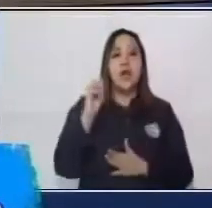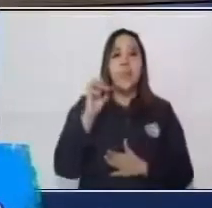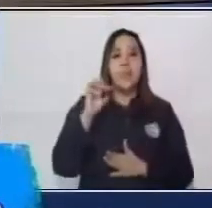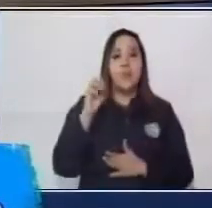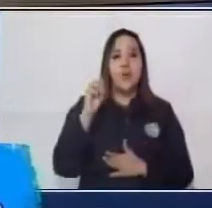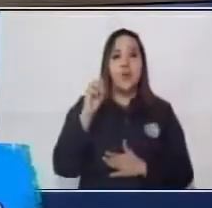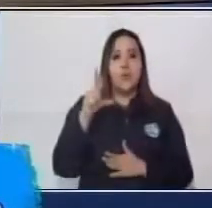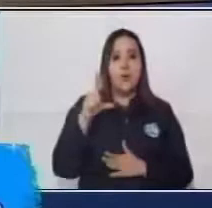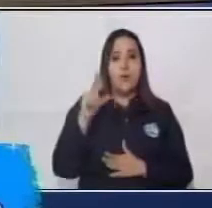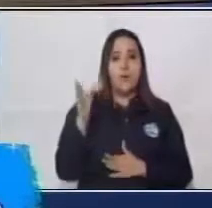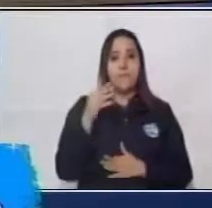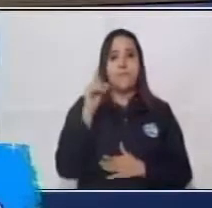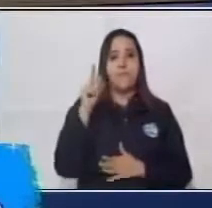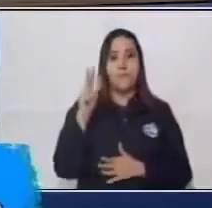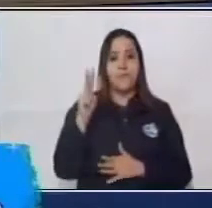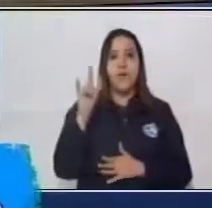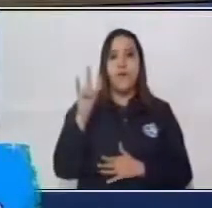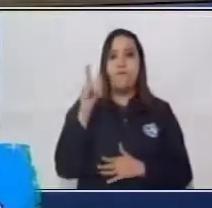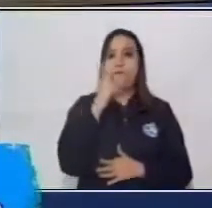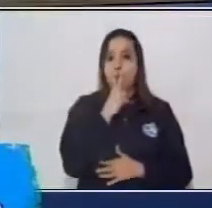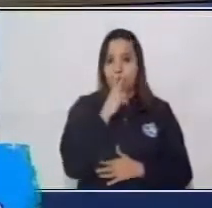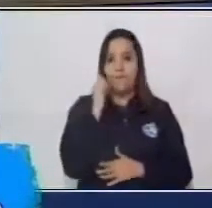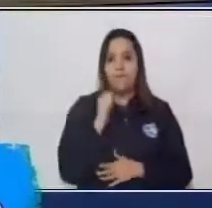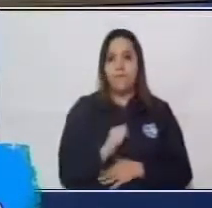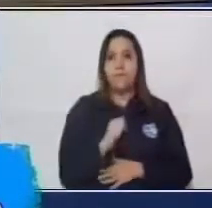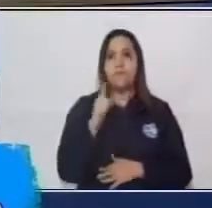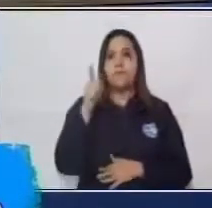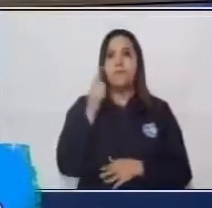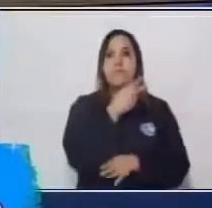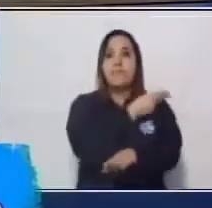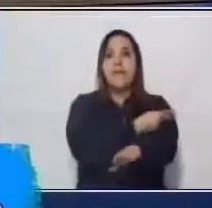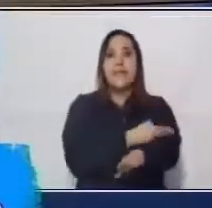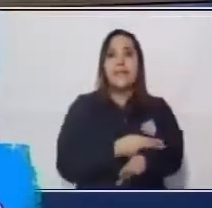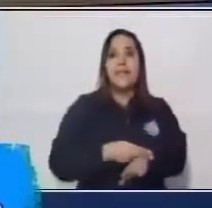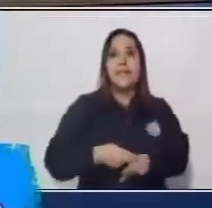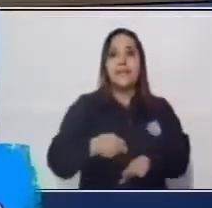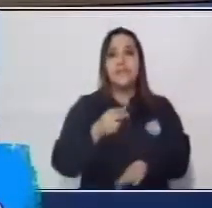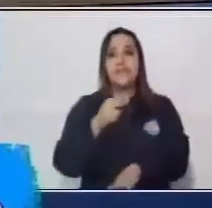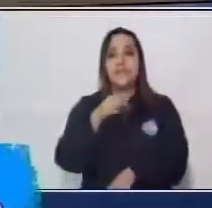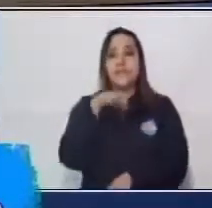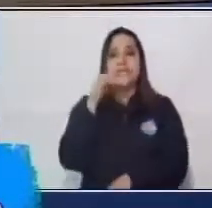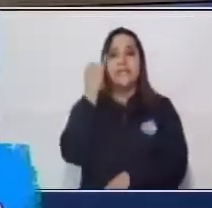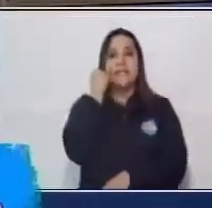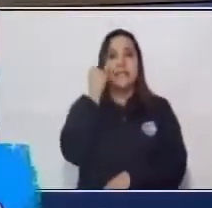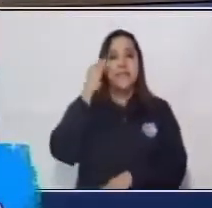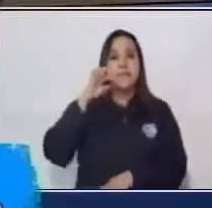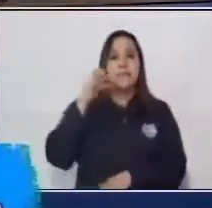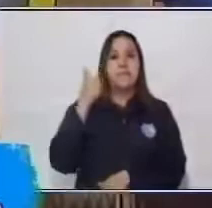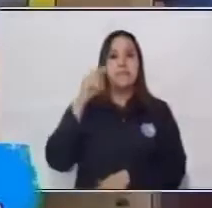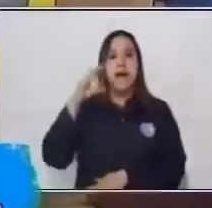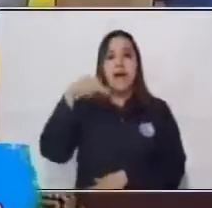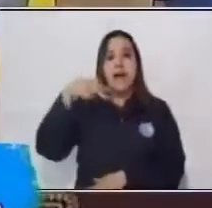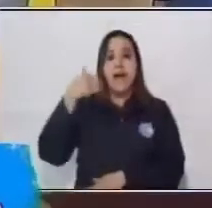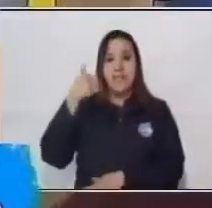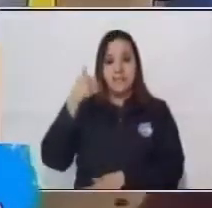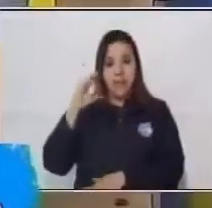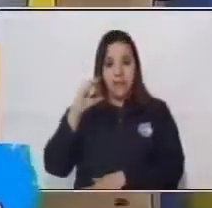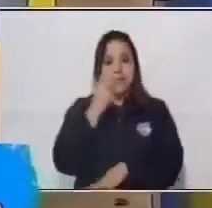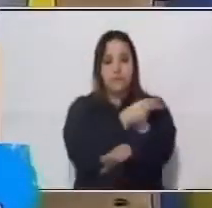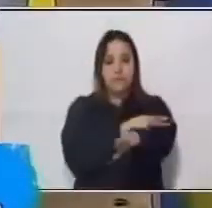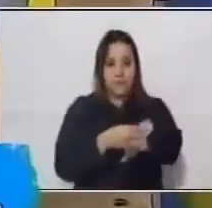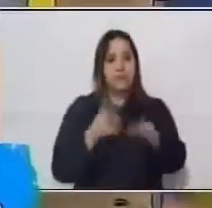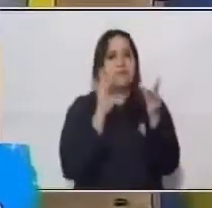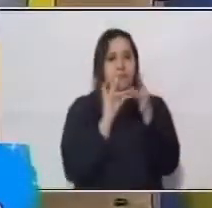entre sus historias está la historia de Sipagná y los 400 muchachos. Cuenta la historia del